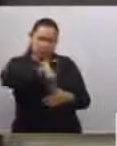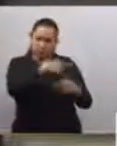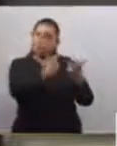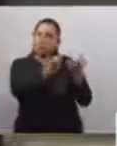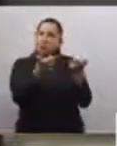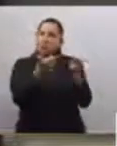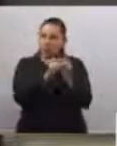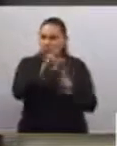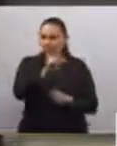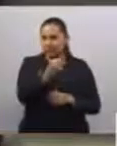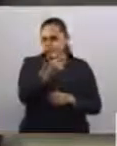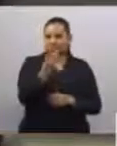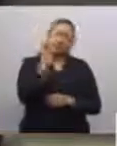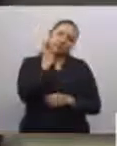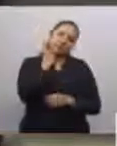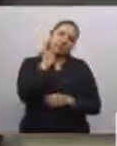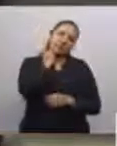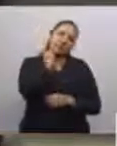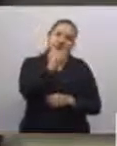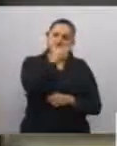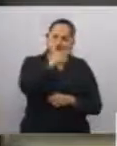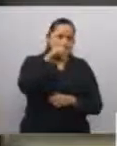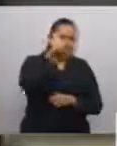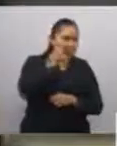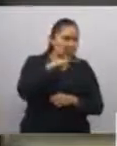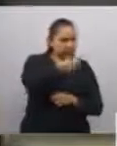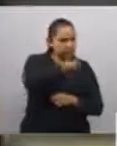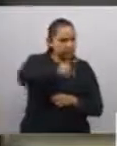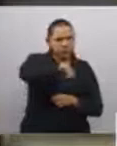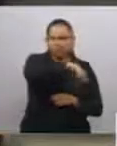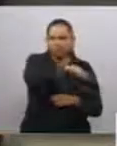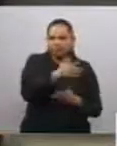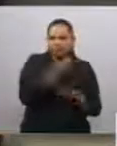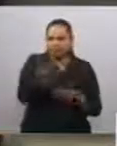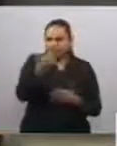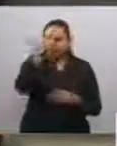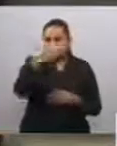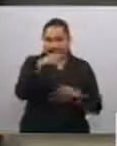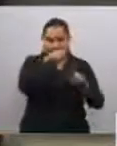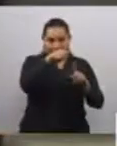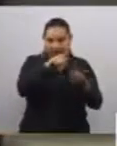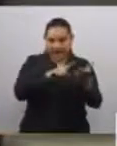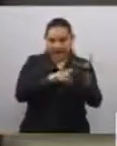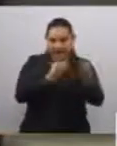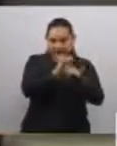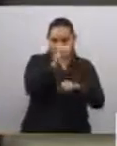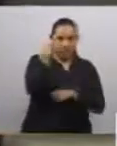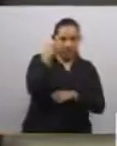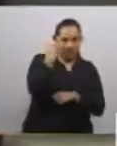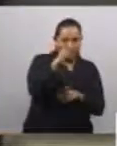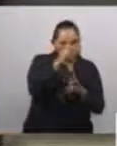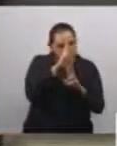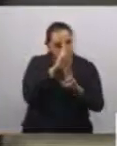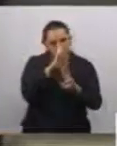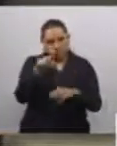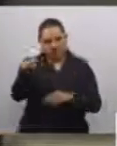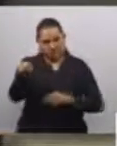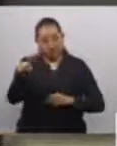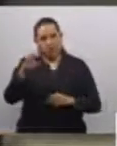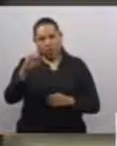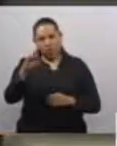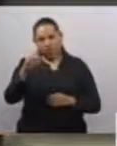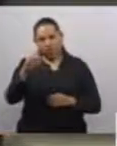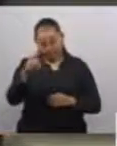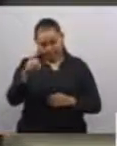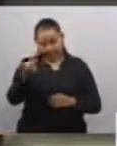que en su momento realizó el Congreso del Estado de Michoacán a Melchor Ocampo, al reconocer en la Constitución